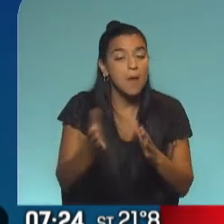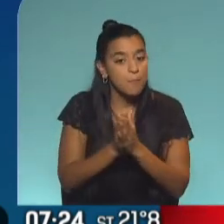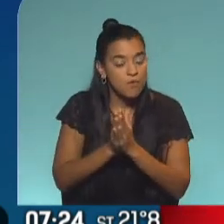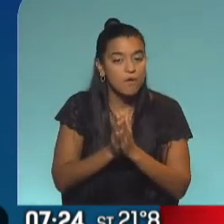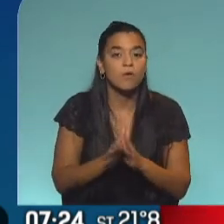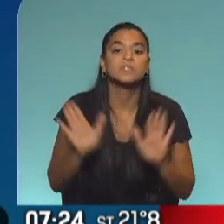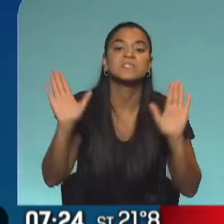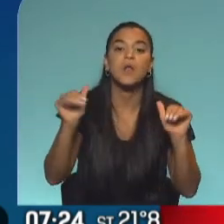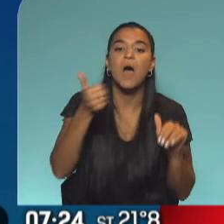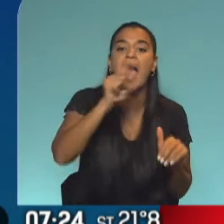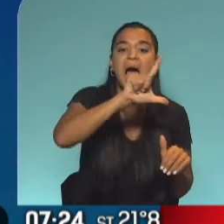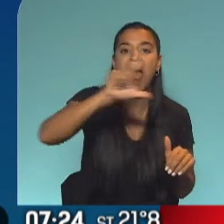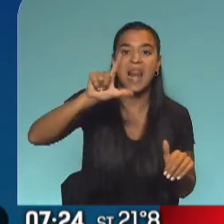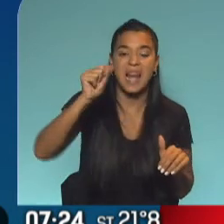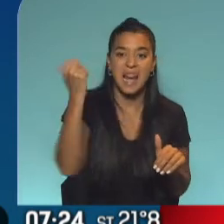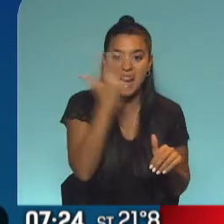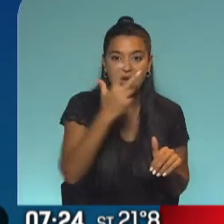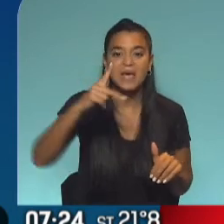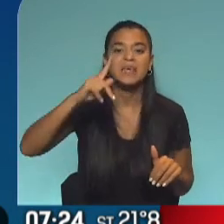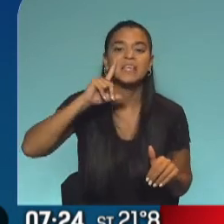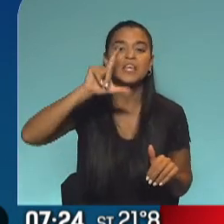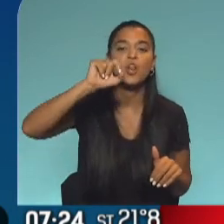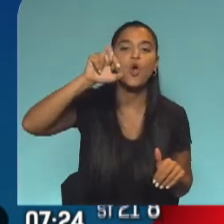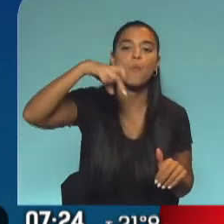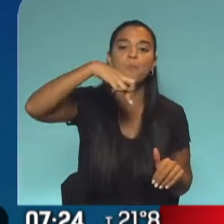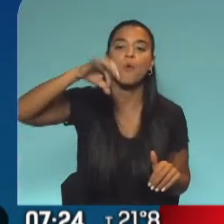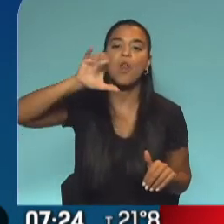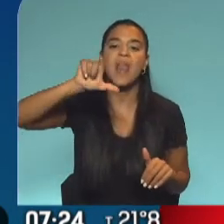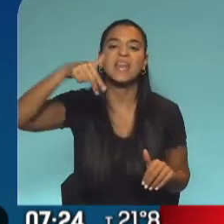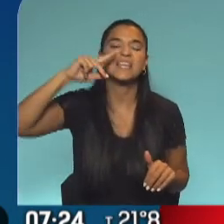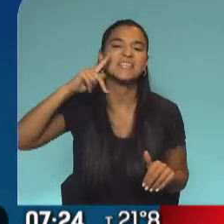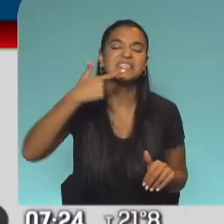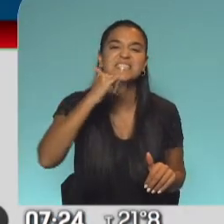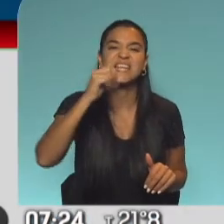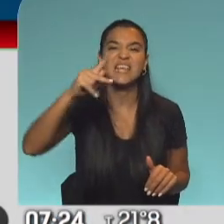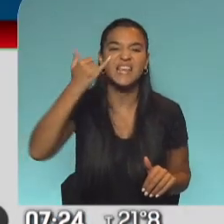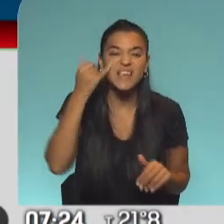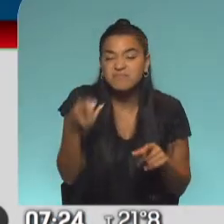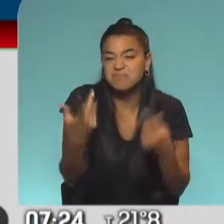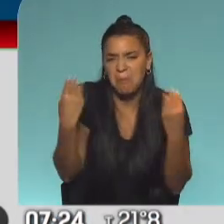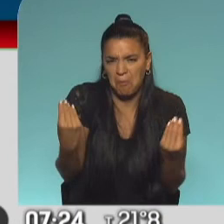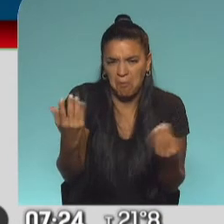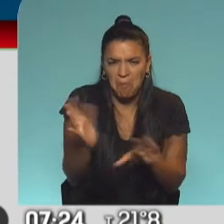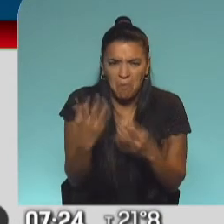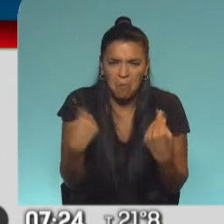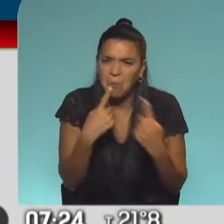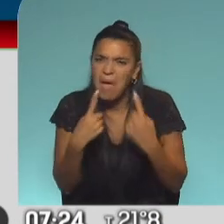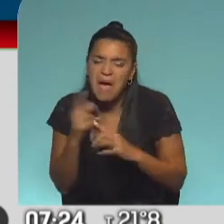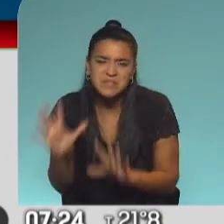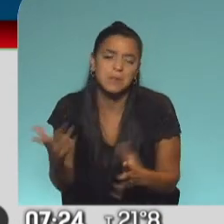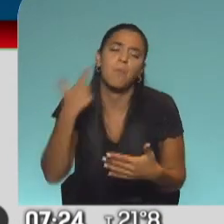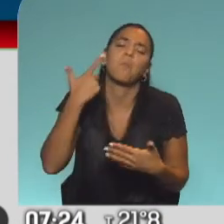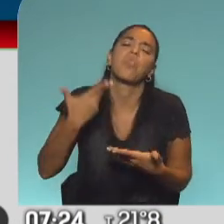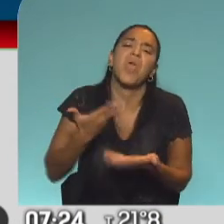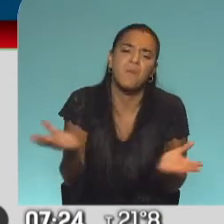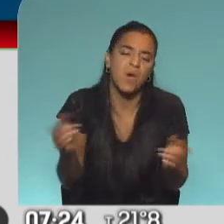por favor. Saludos de Alá, Kilo Polanitsky. Son frases que no tienen demasiado sentido, que parecen mostrar